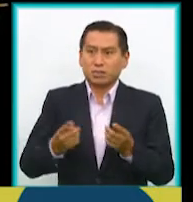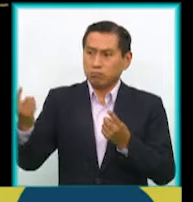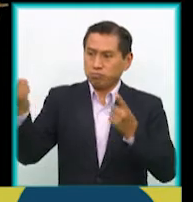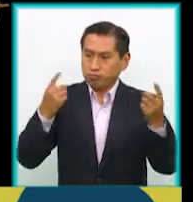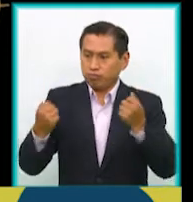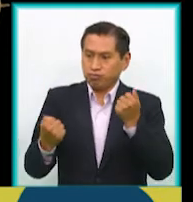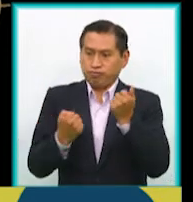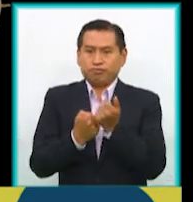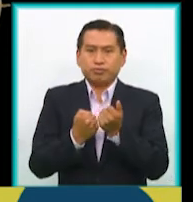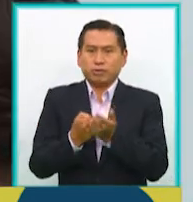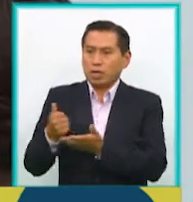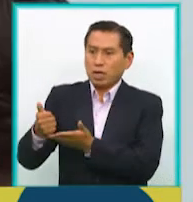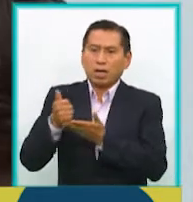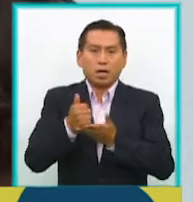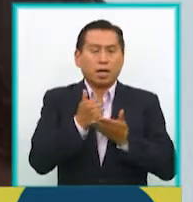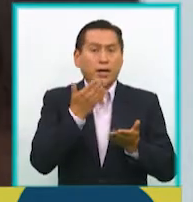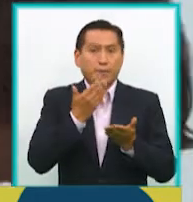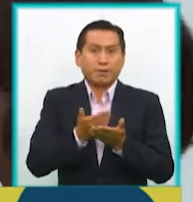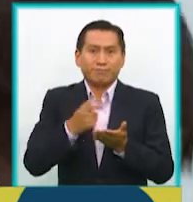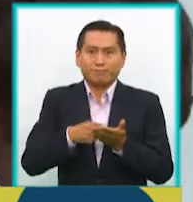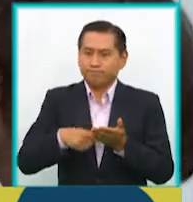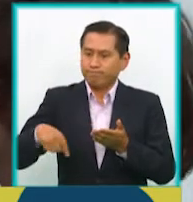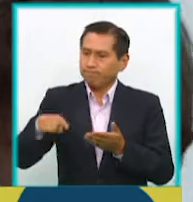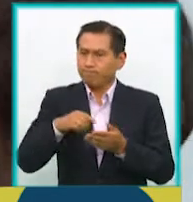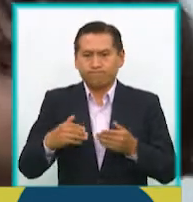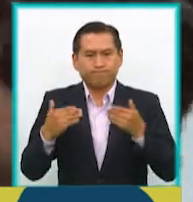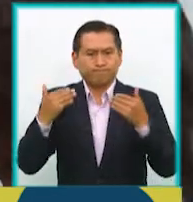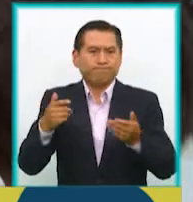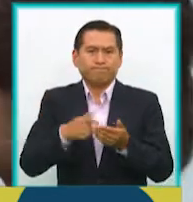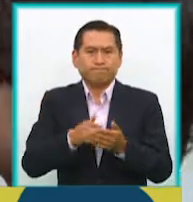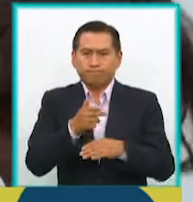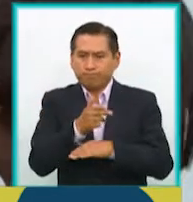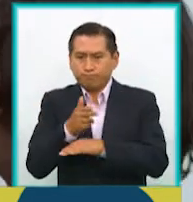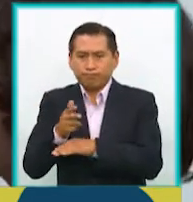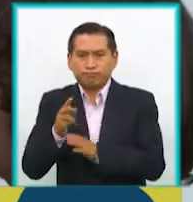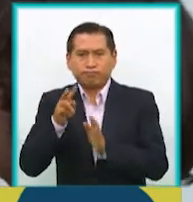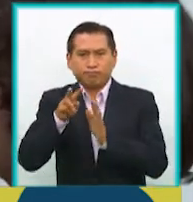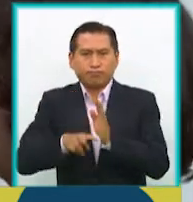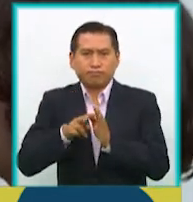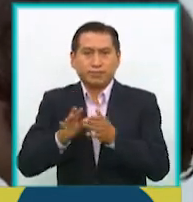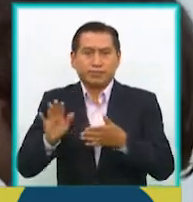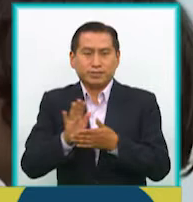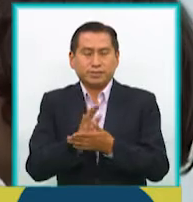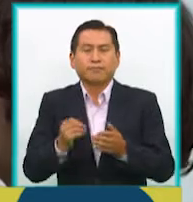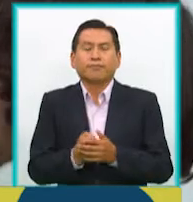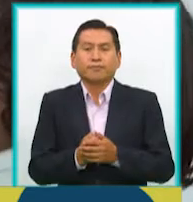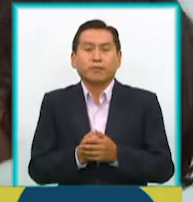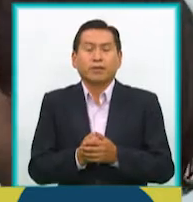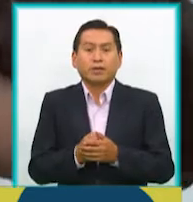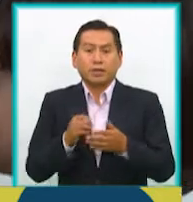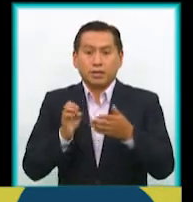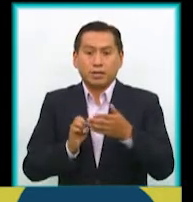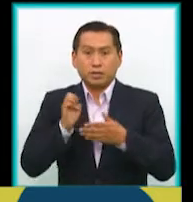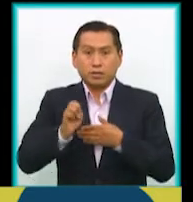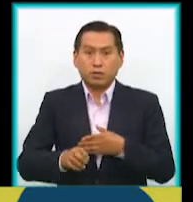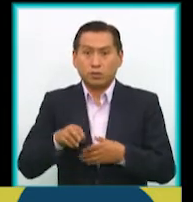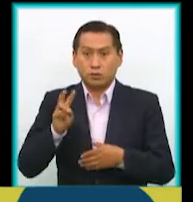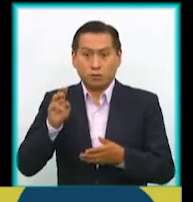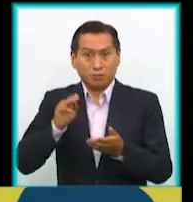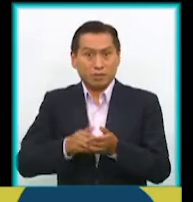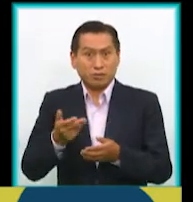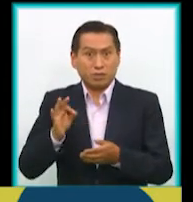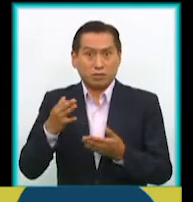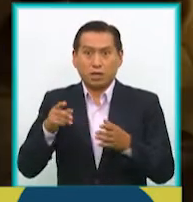que nos han dado una mano para poder llevar adelante esto, entonces más o menos en enero del 2019 es que lo